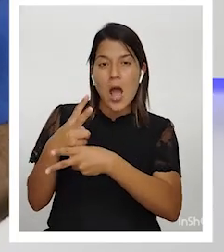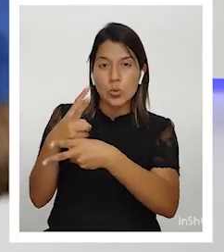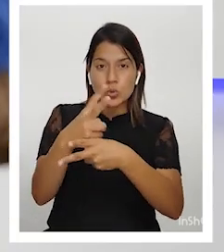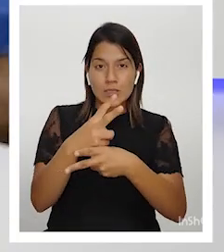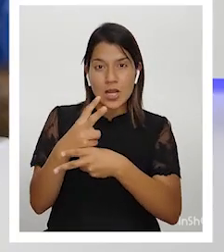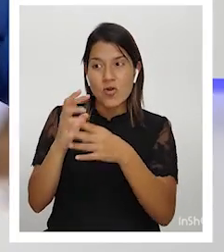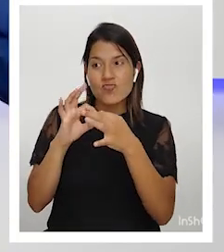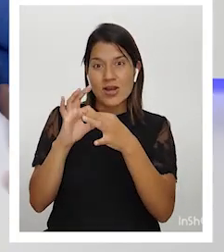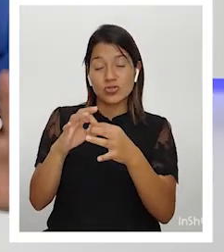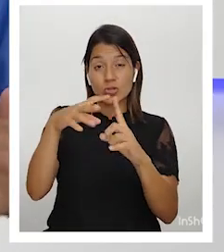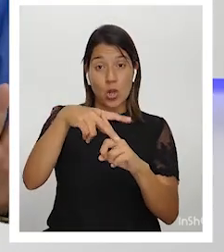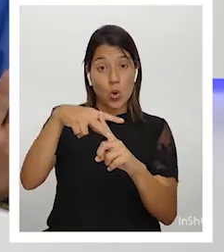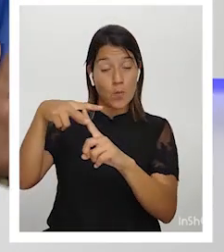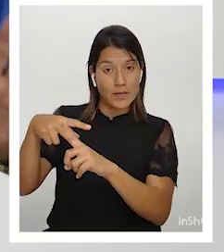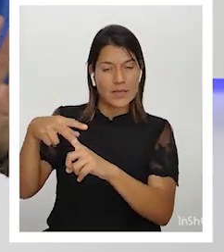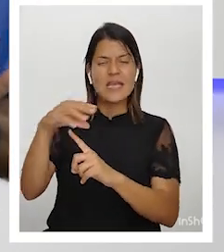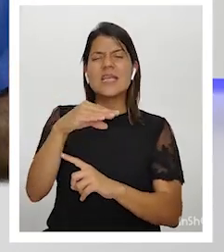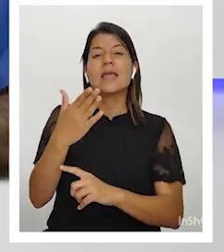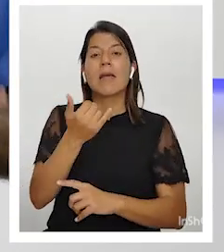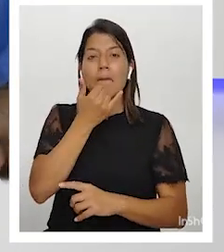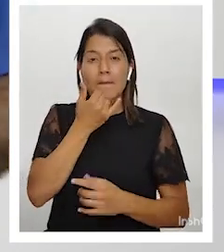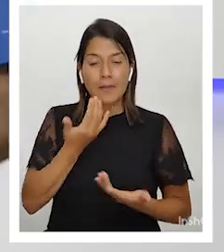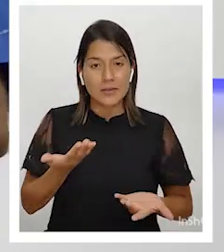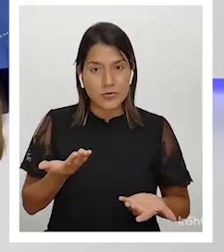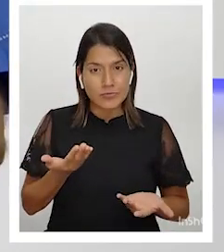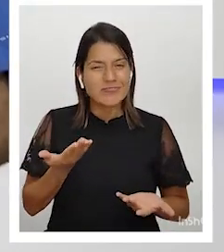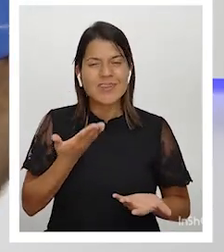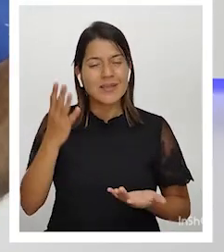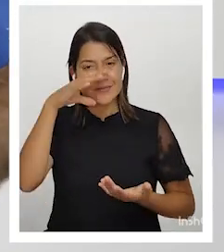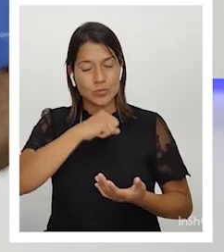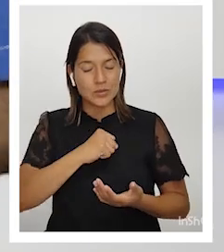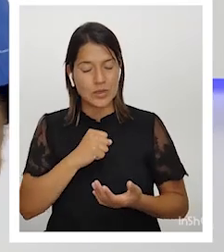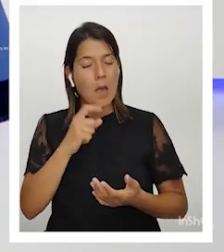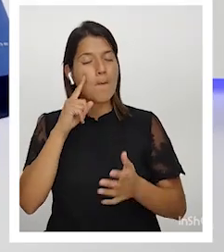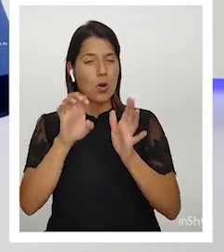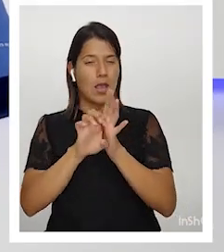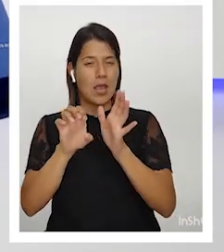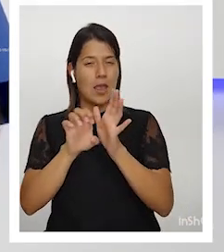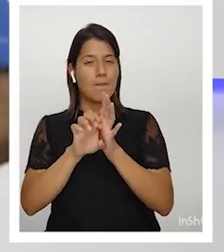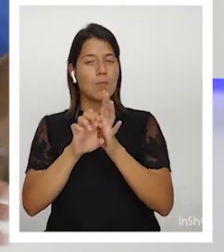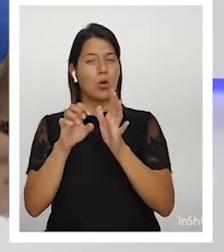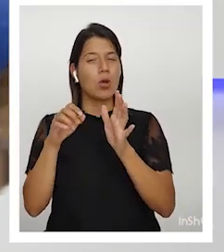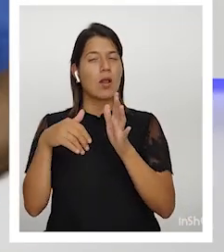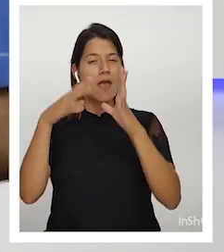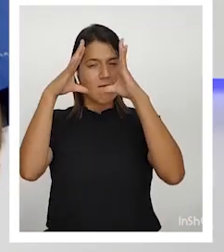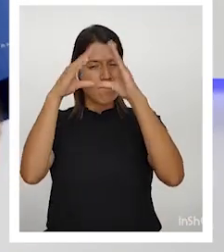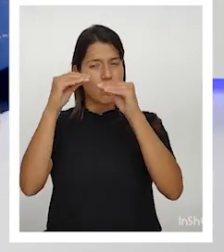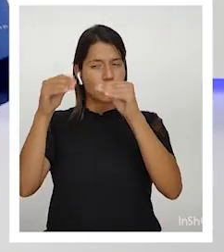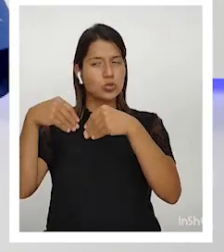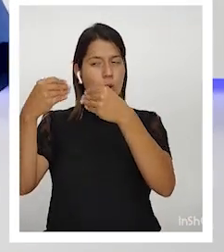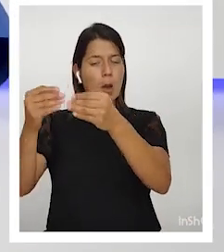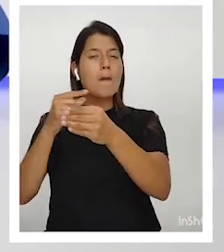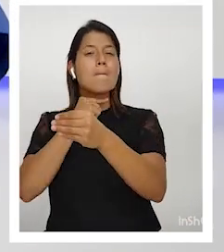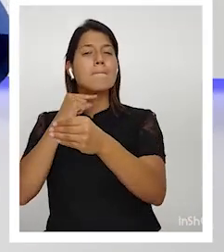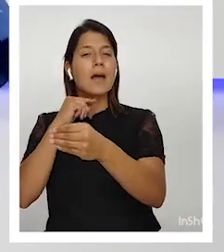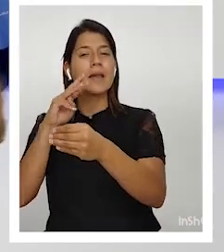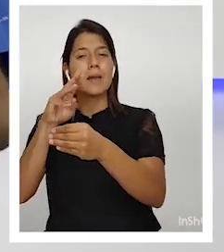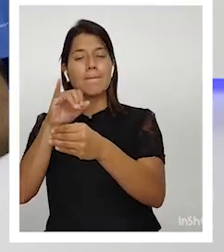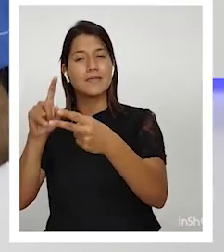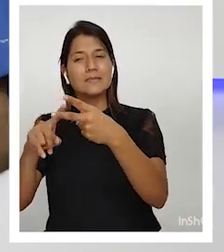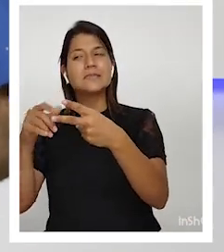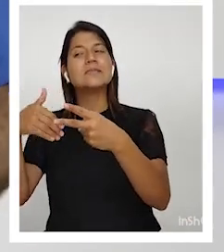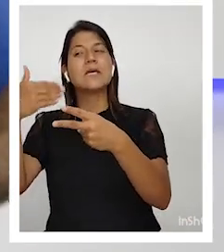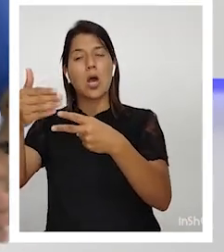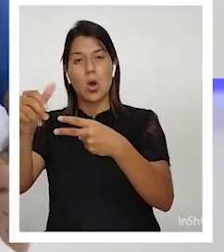de estas cooperativas y que pasaba por ejemplo y eso después yo se lo pasé al padre Núñez que se lo pasó a José Manuel Salazar Navarrete